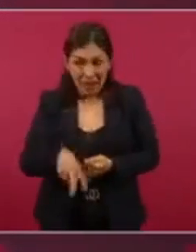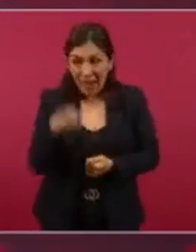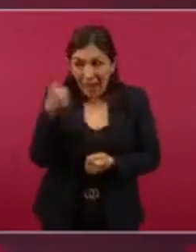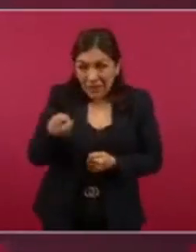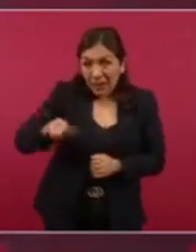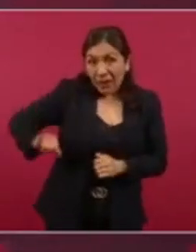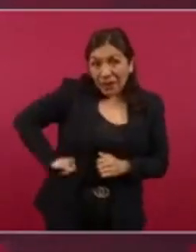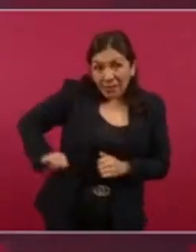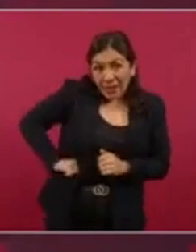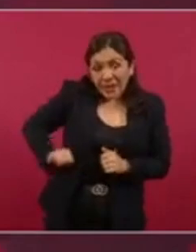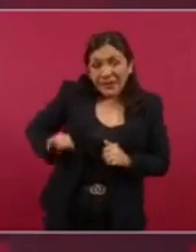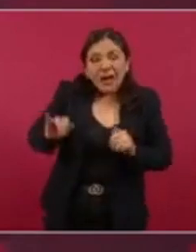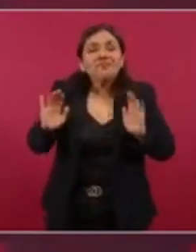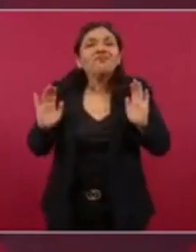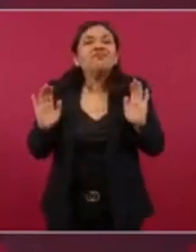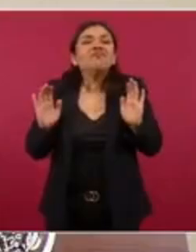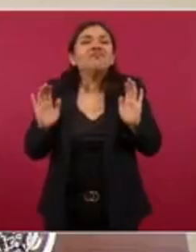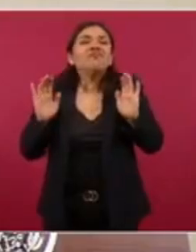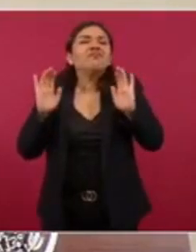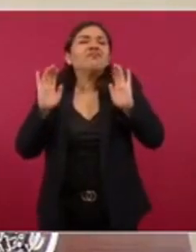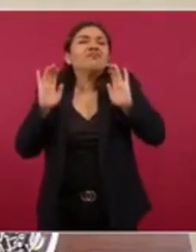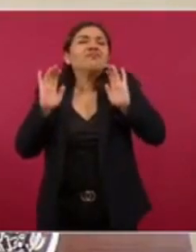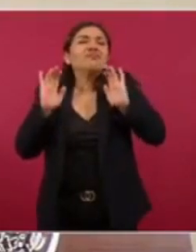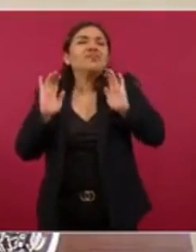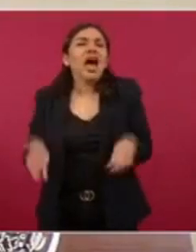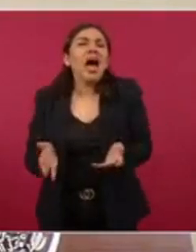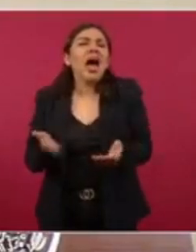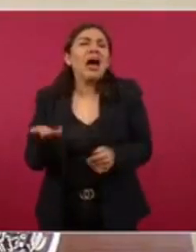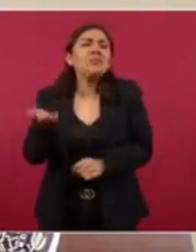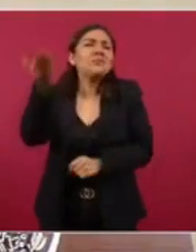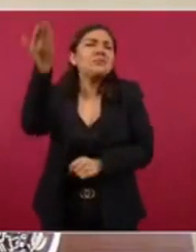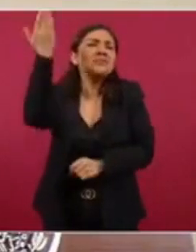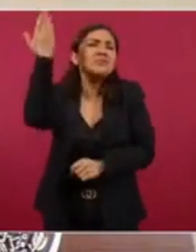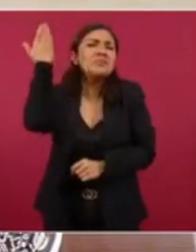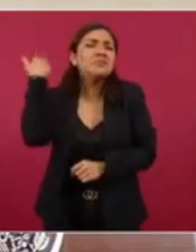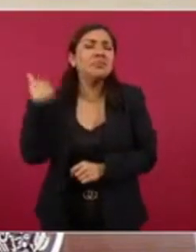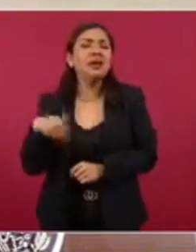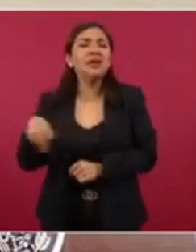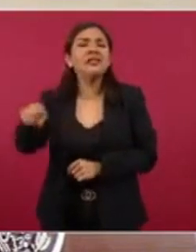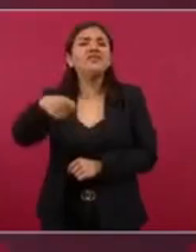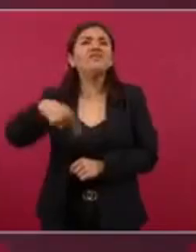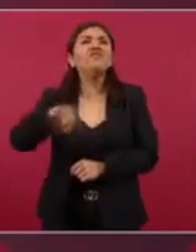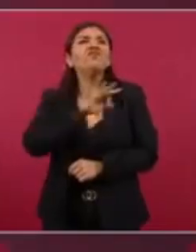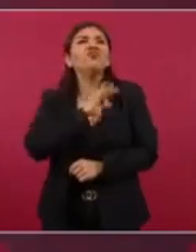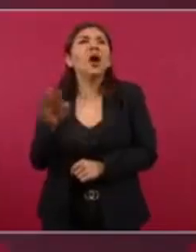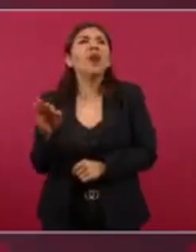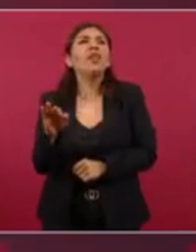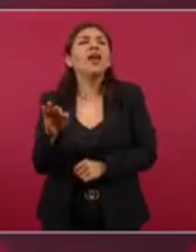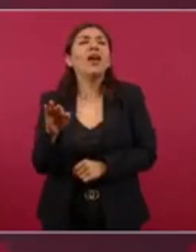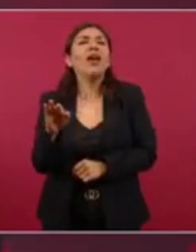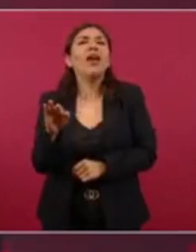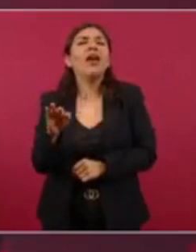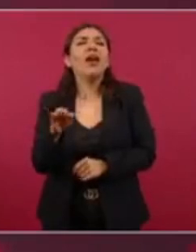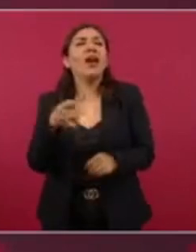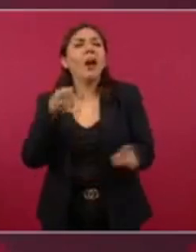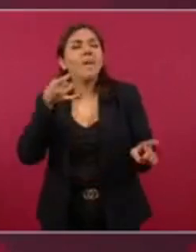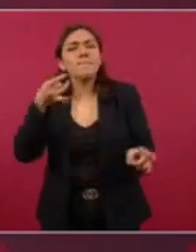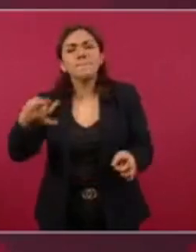eso ya nos hubiesen derrotado.